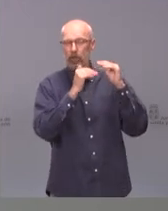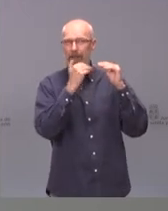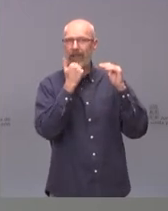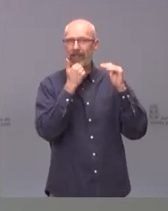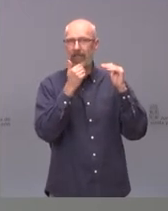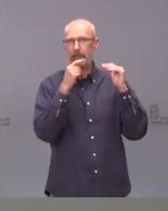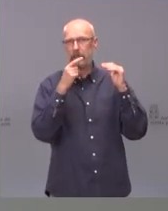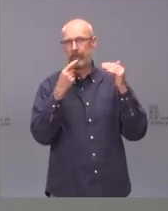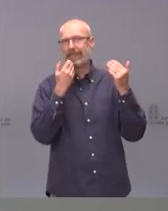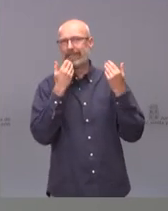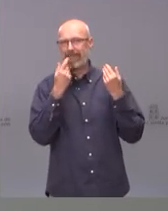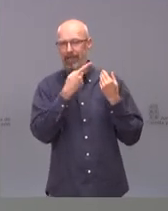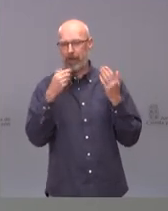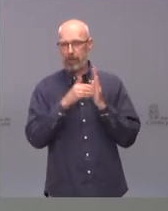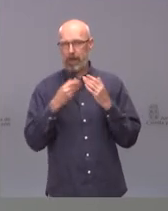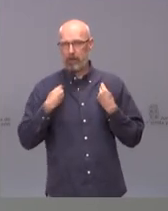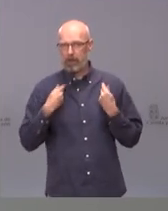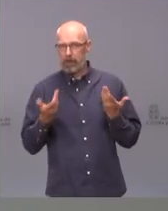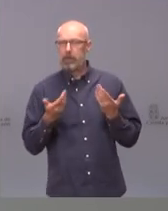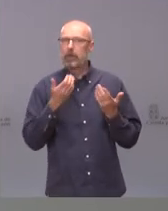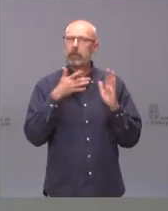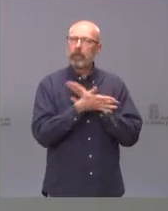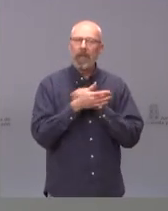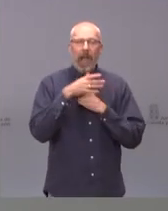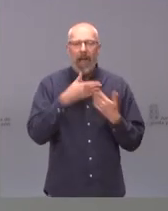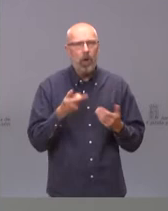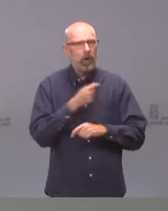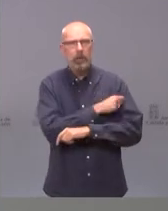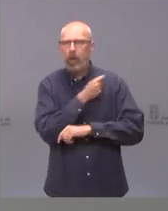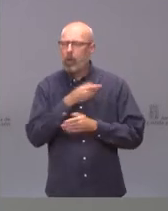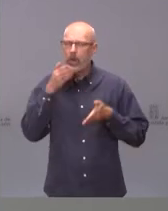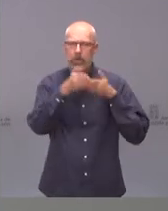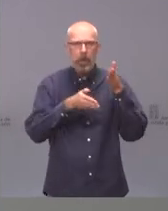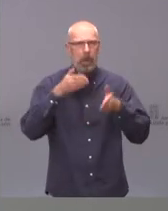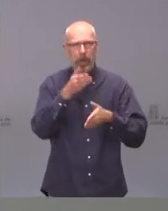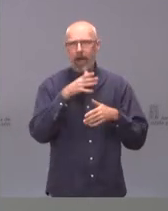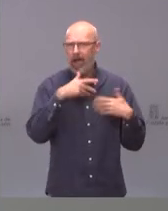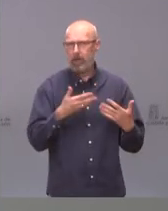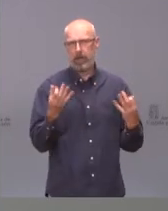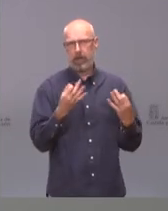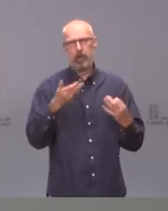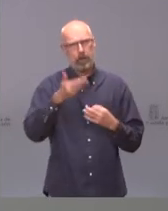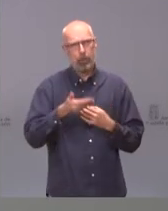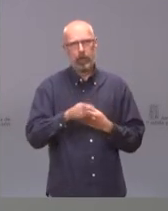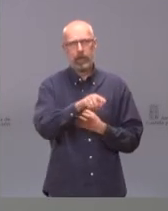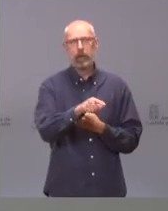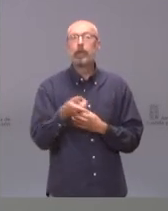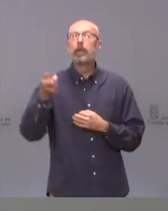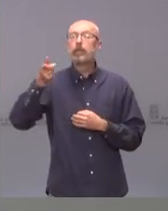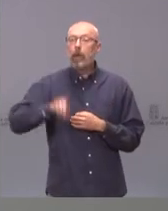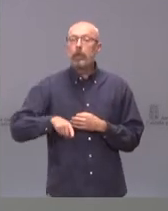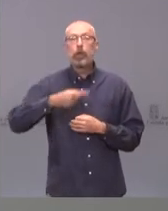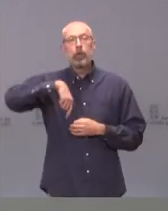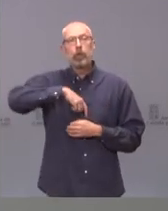responder a las llamadas de vacunación y eso es muy importante. Y luego también tenemos que posicionar.